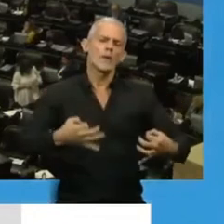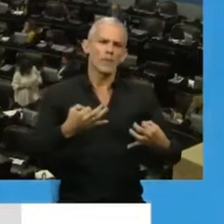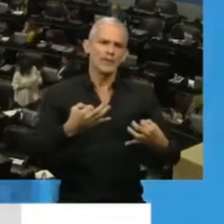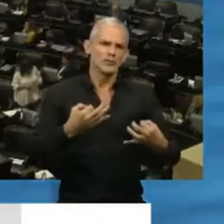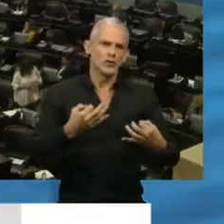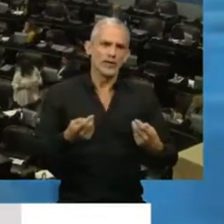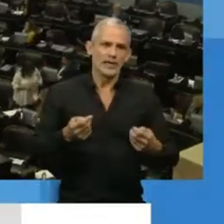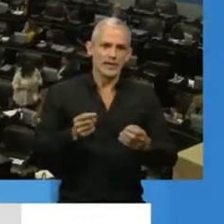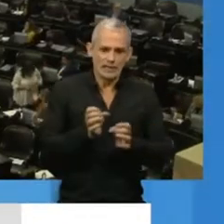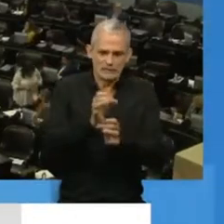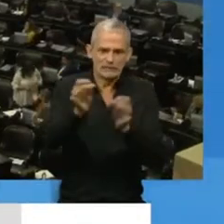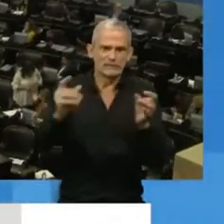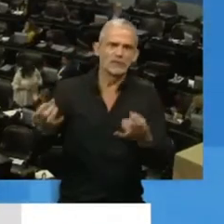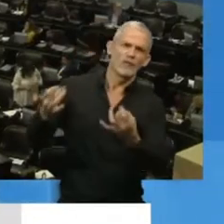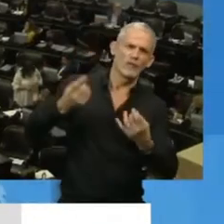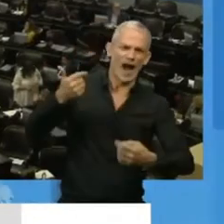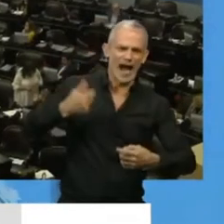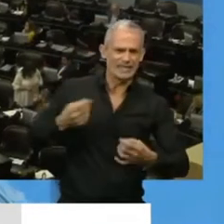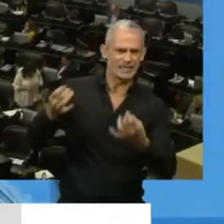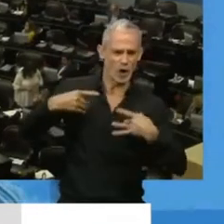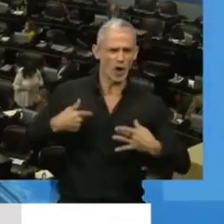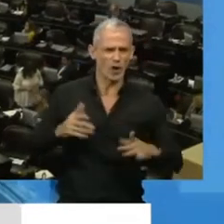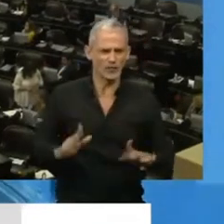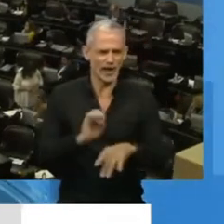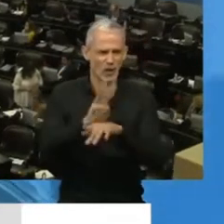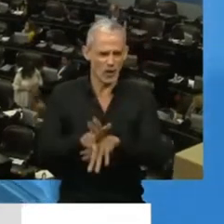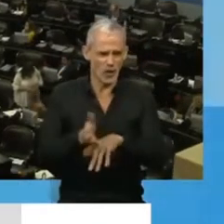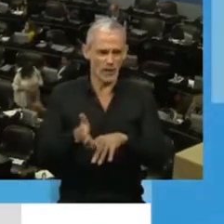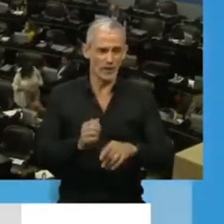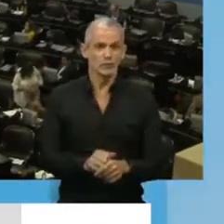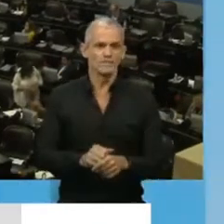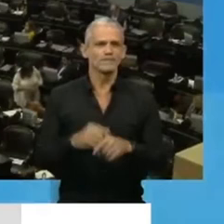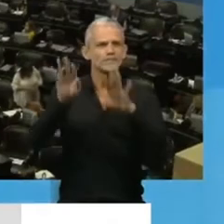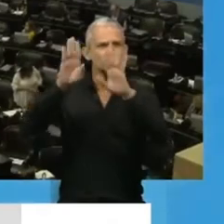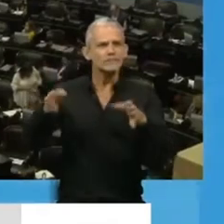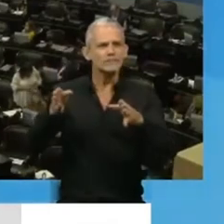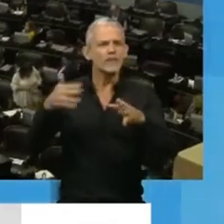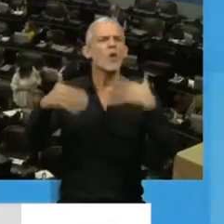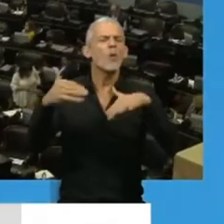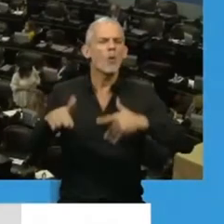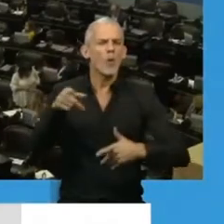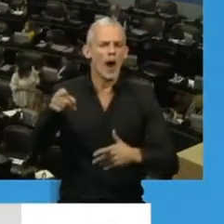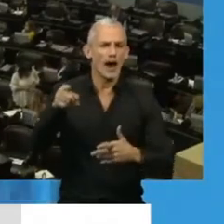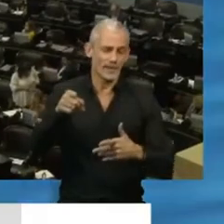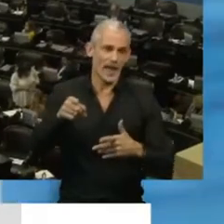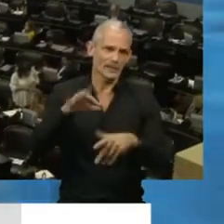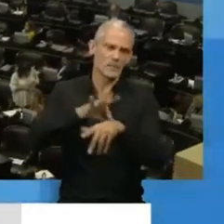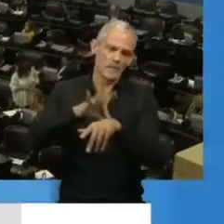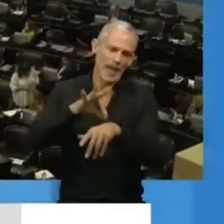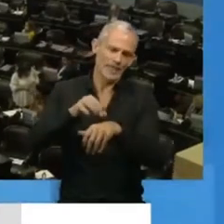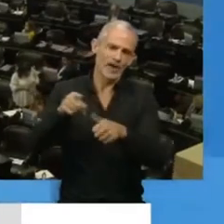expuestos en la lucha con el COVID-19. Las guardias que llevan adelante el personal médico,